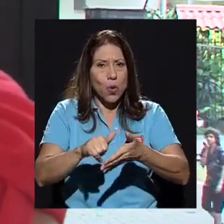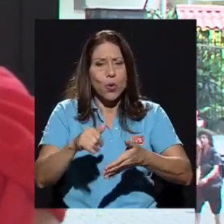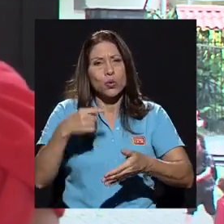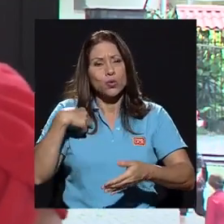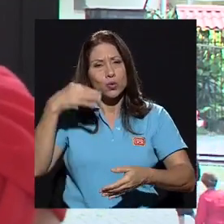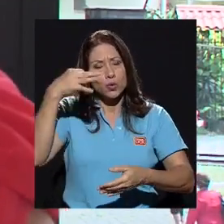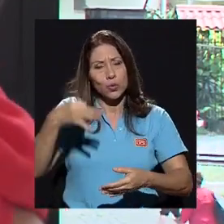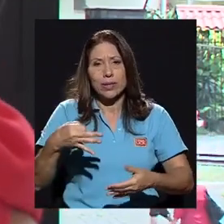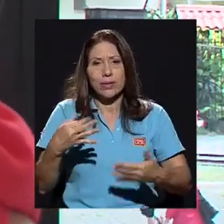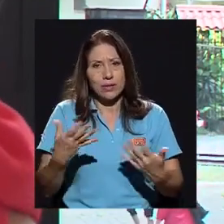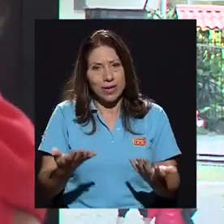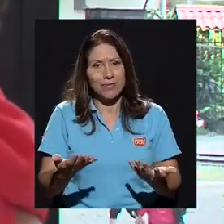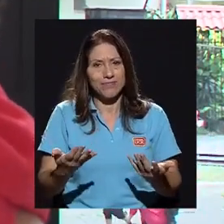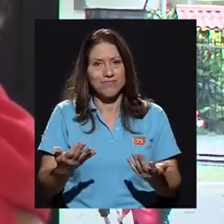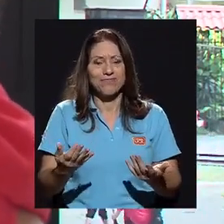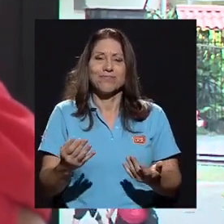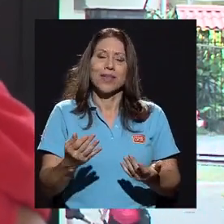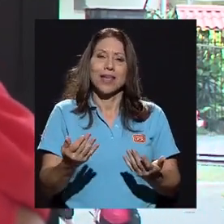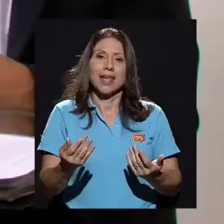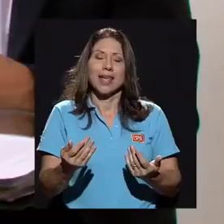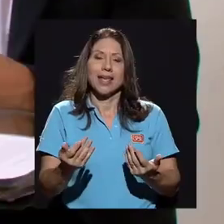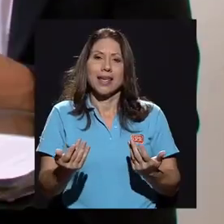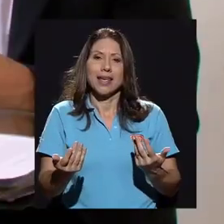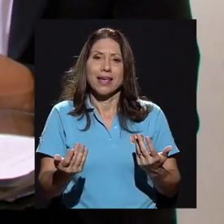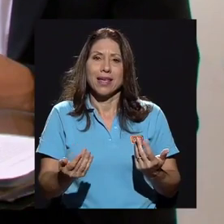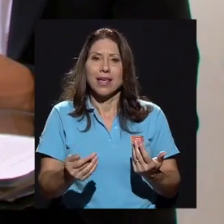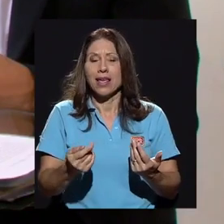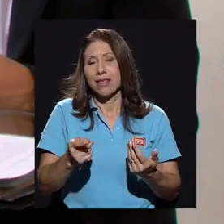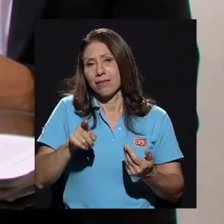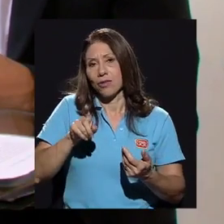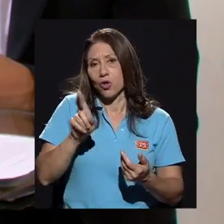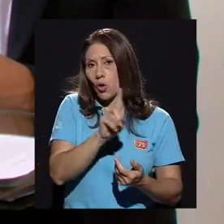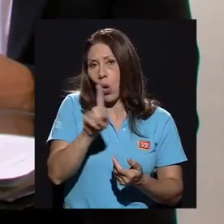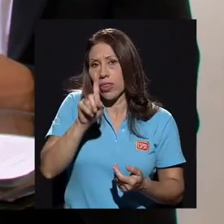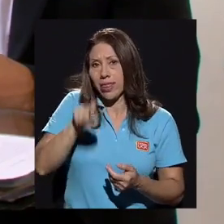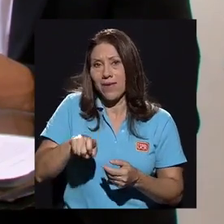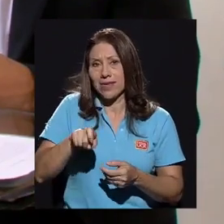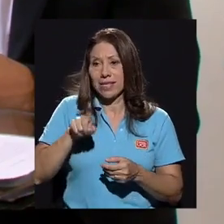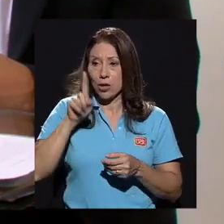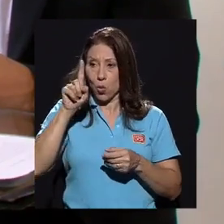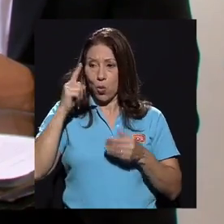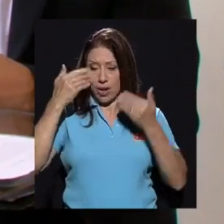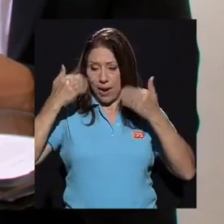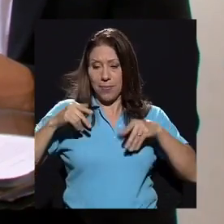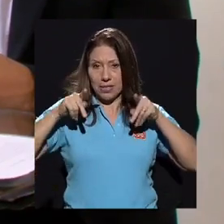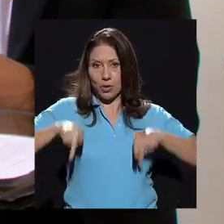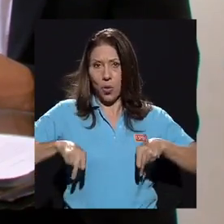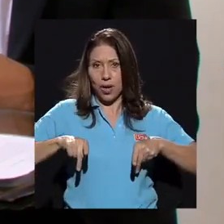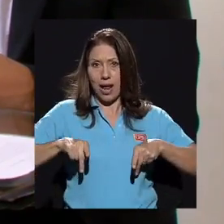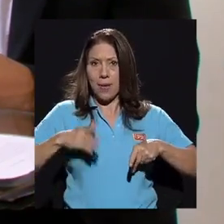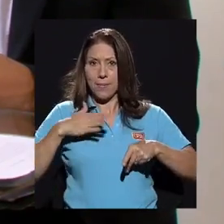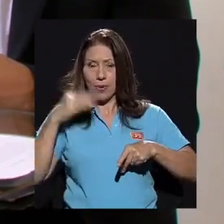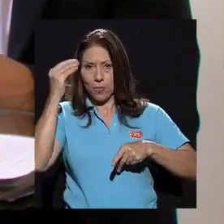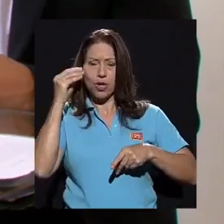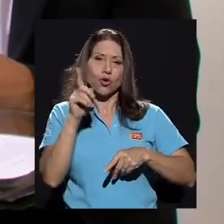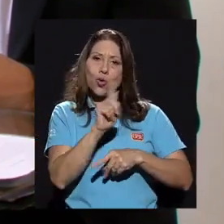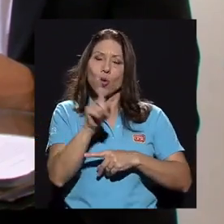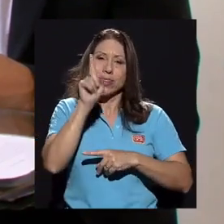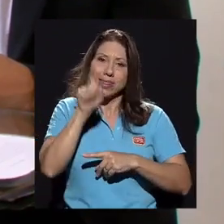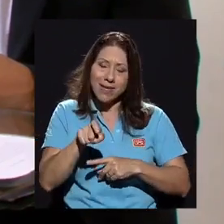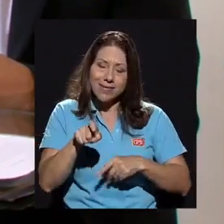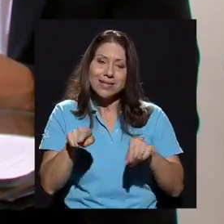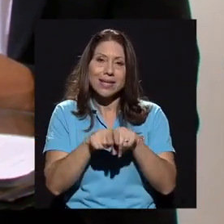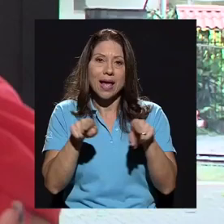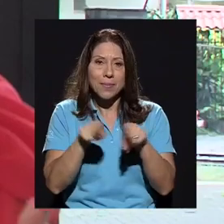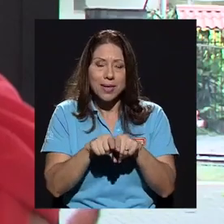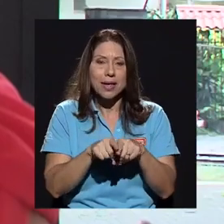ser no más, no más, más bien no una postura de una candidata o un candidato, sino más bien me parece que tiene